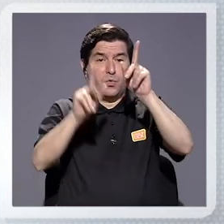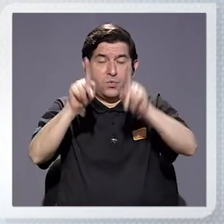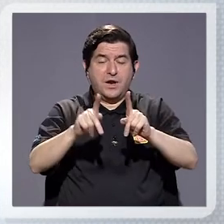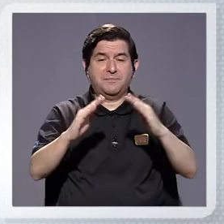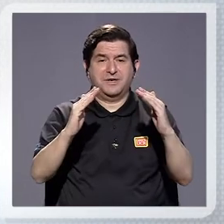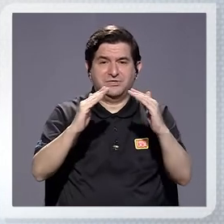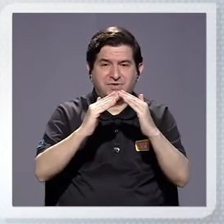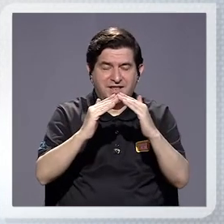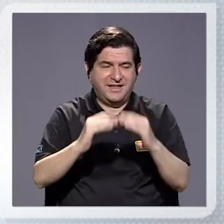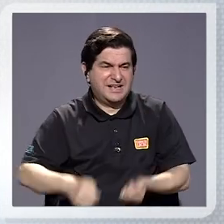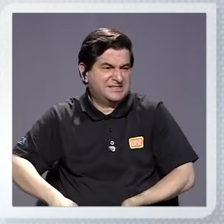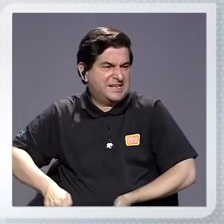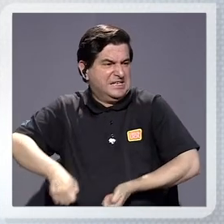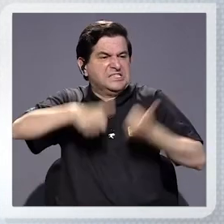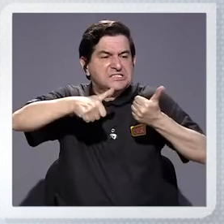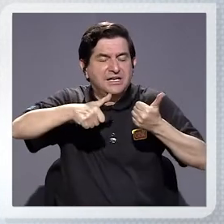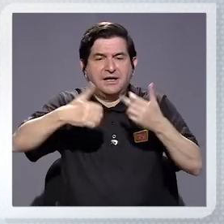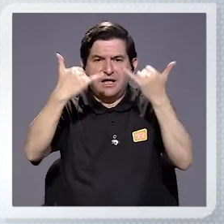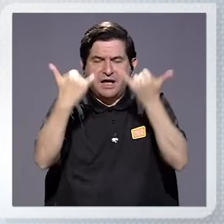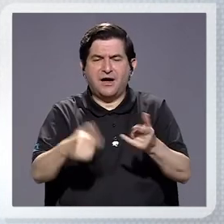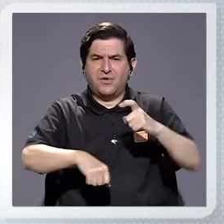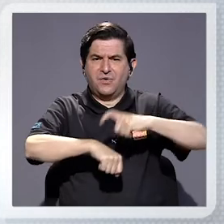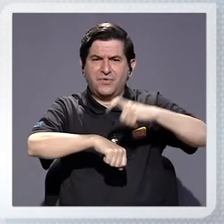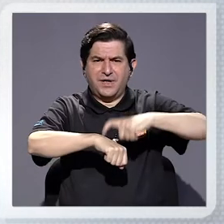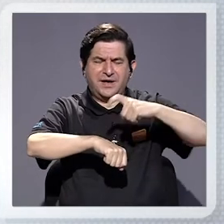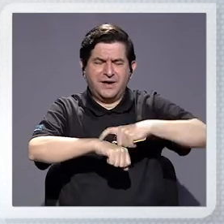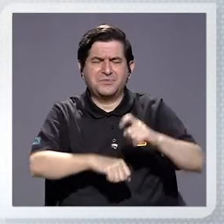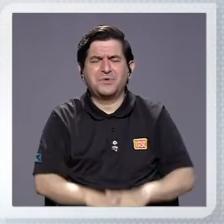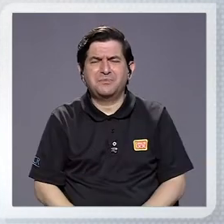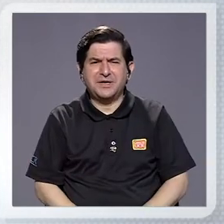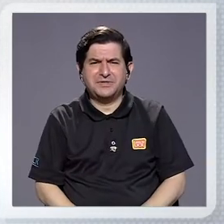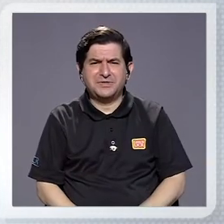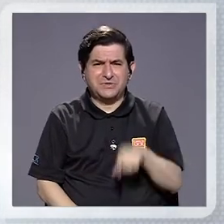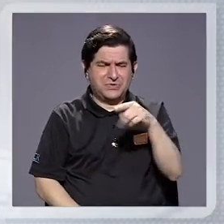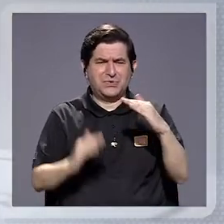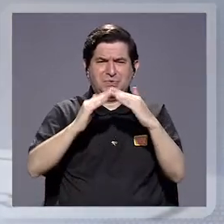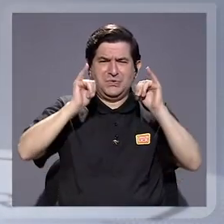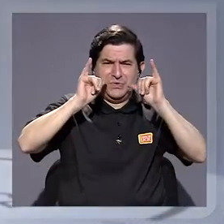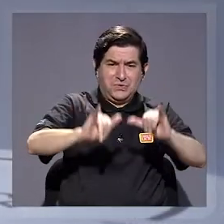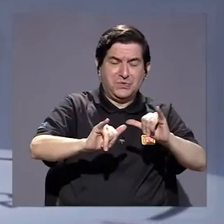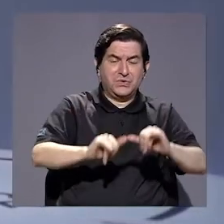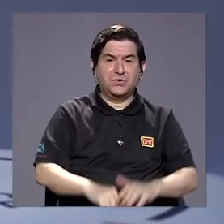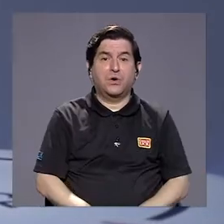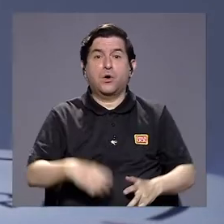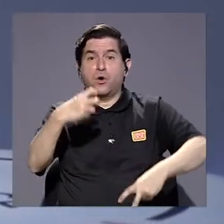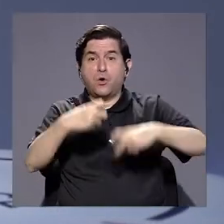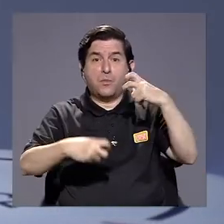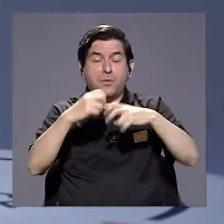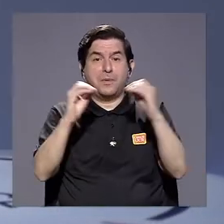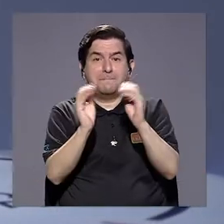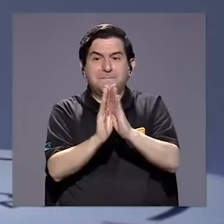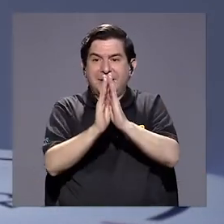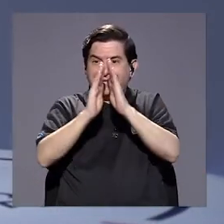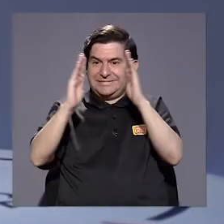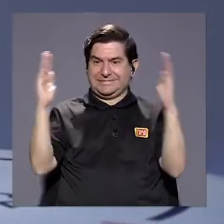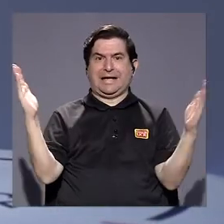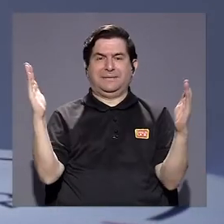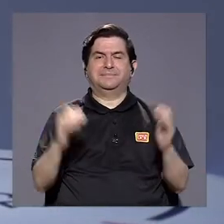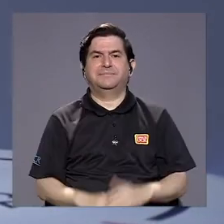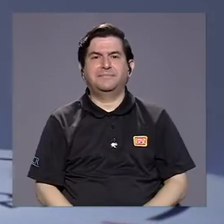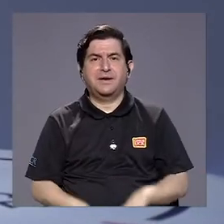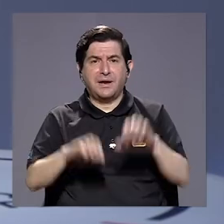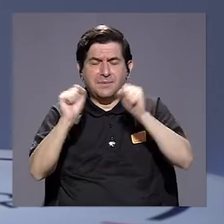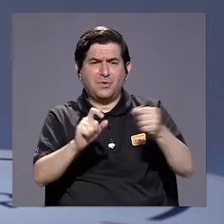es expulsado. En esta época de confinamiento eso también detona con una problemática mucho más amplia que podría ser